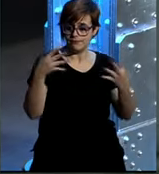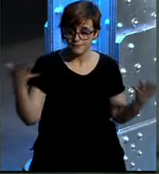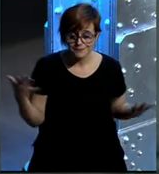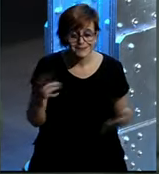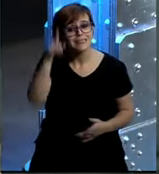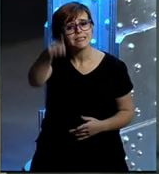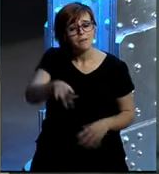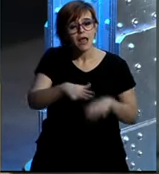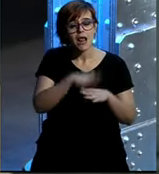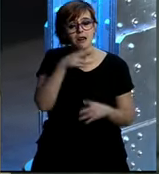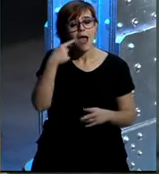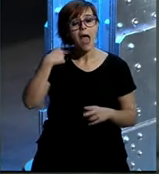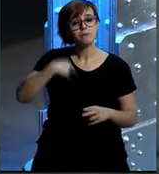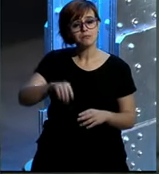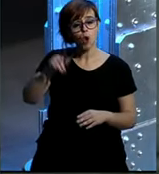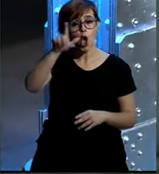Y, por supuesto, LinkedIn,